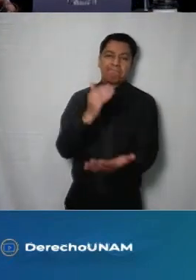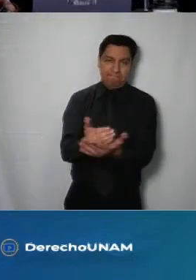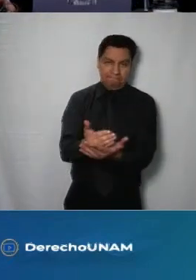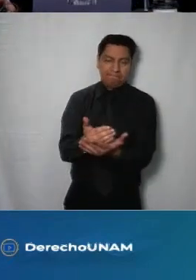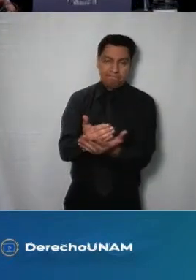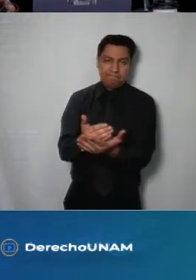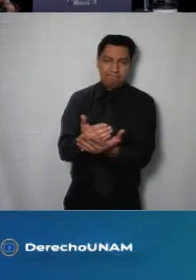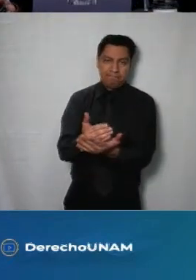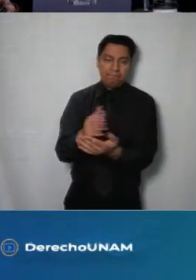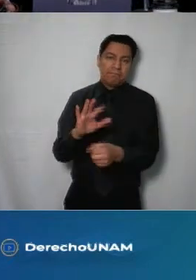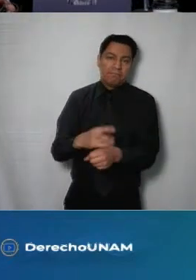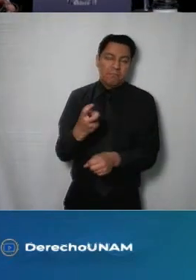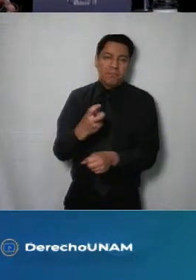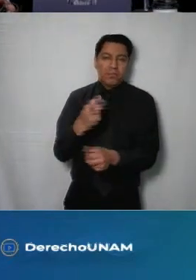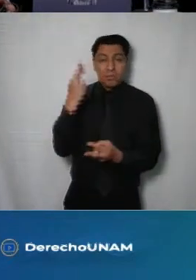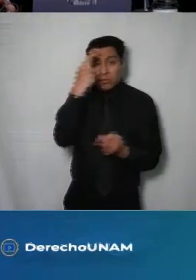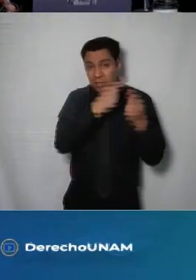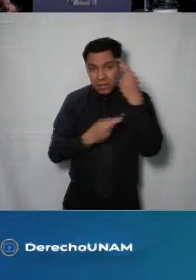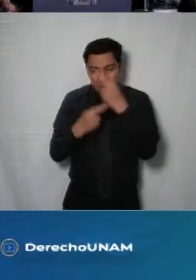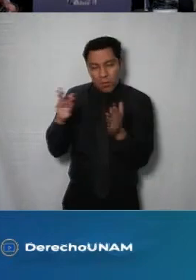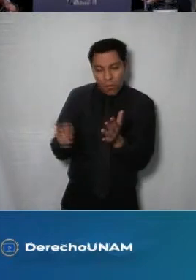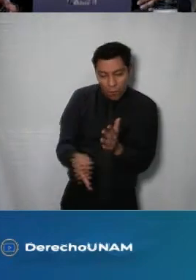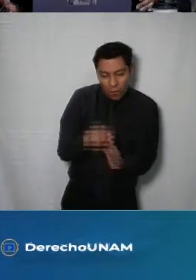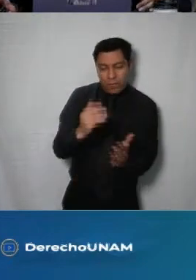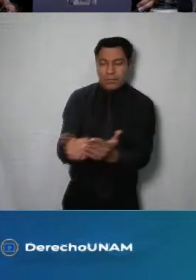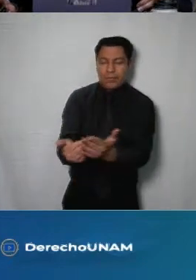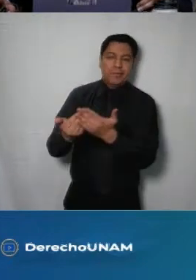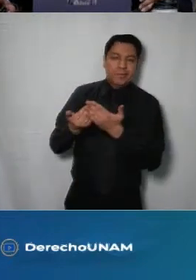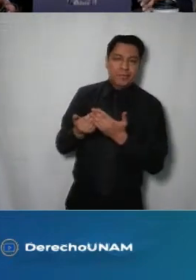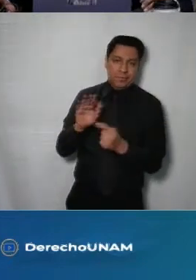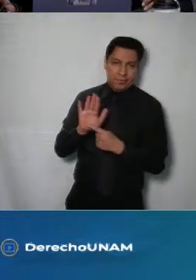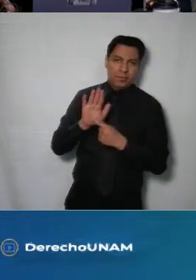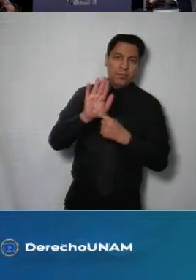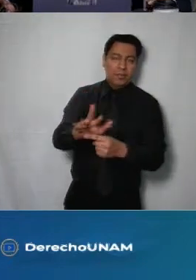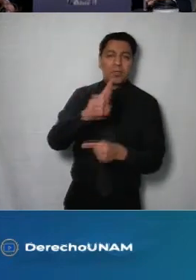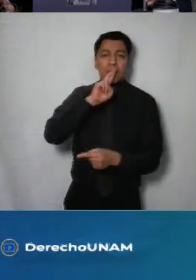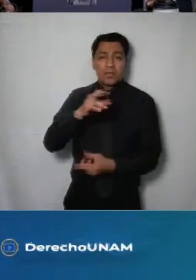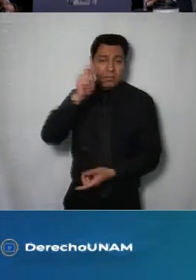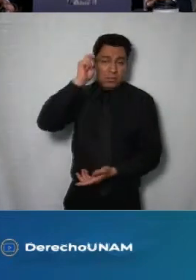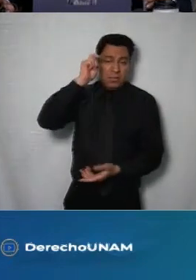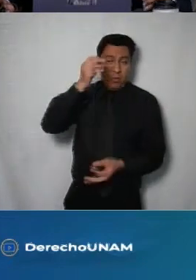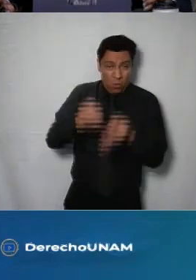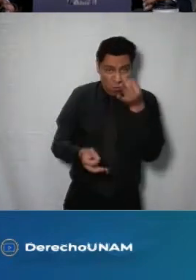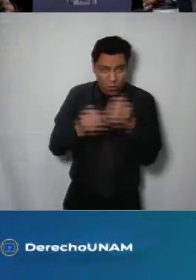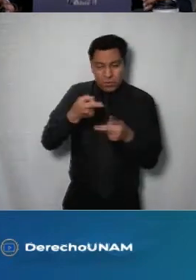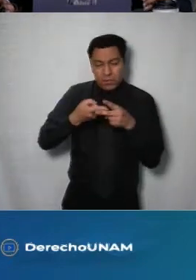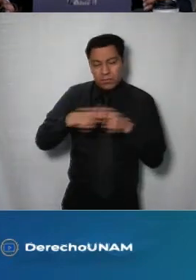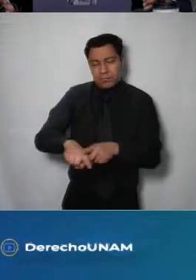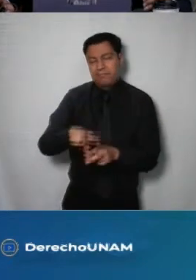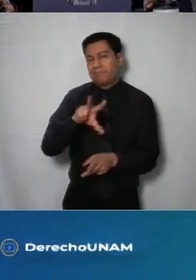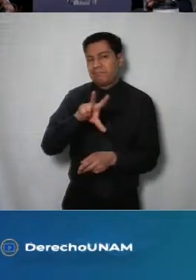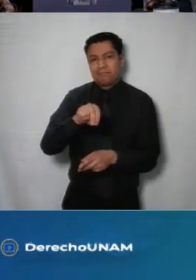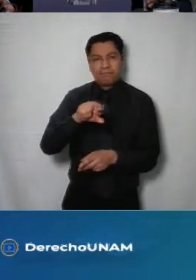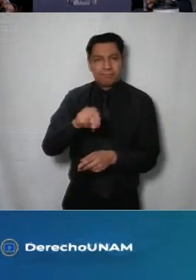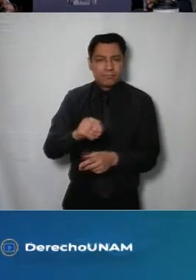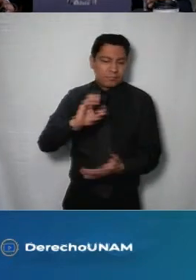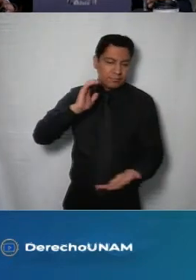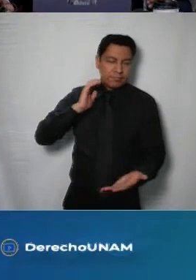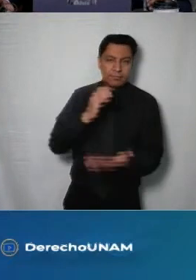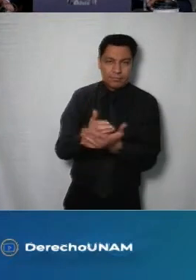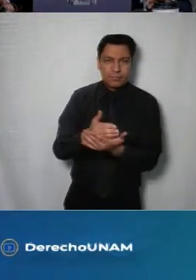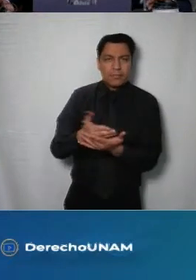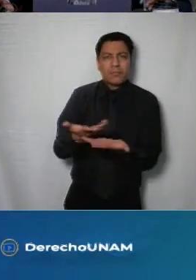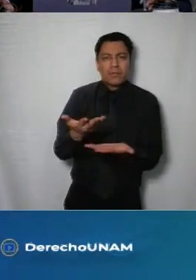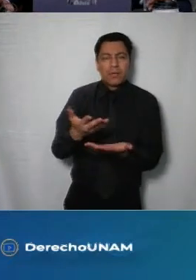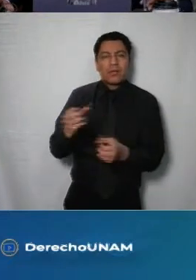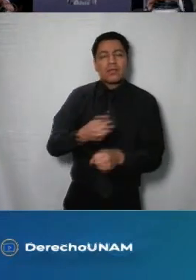este recurso de revisión y corresponde a la Secretaría del Medio Ambiente proponer la creación de áreas de valor ambiental naturales